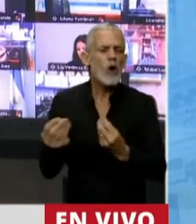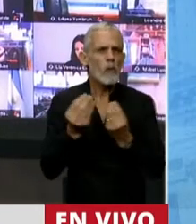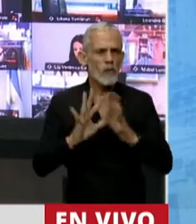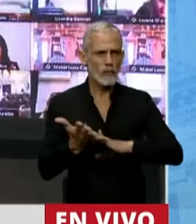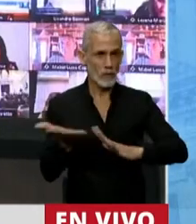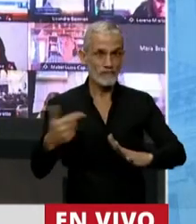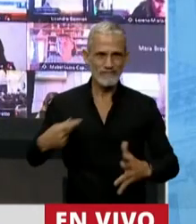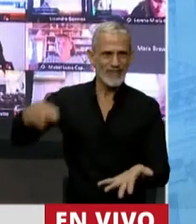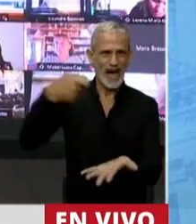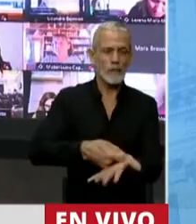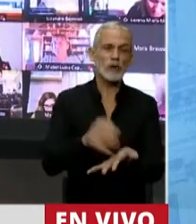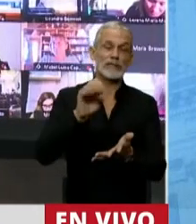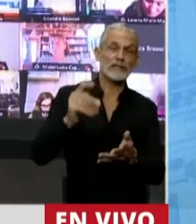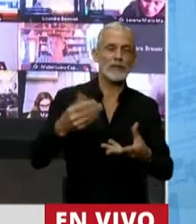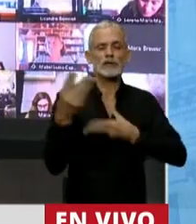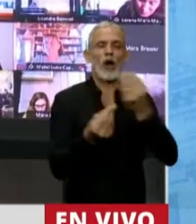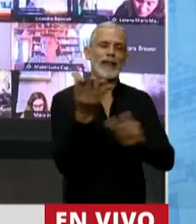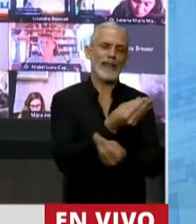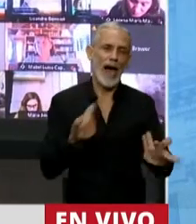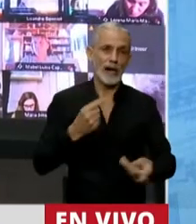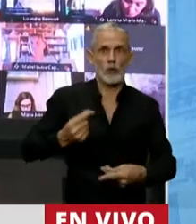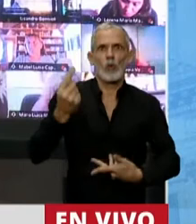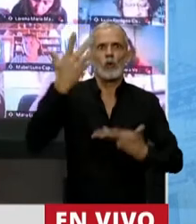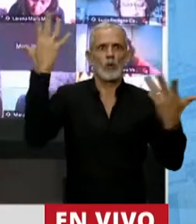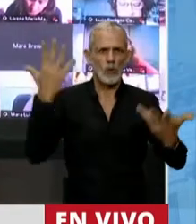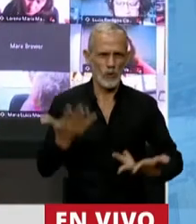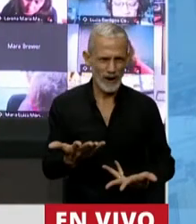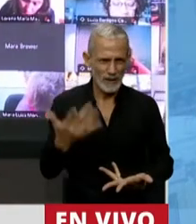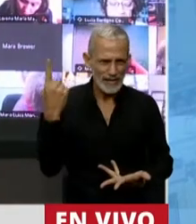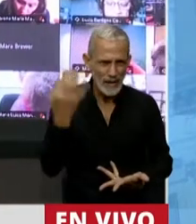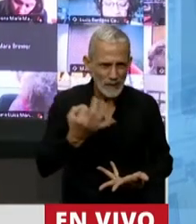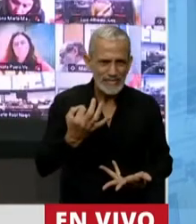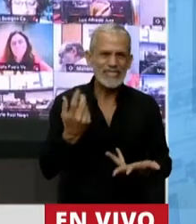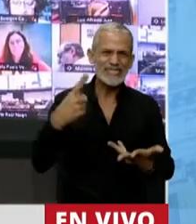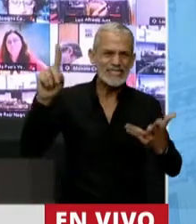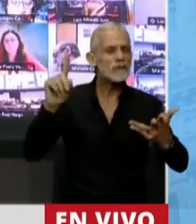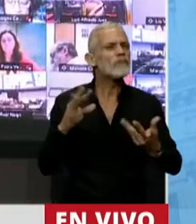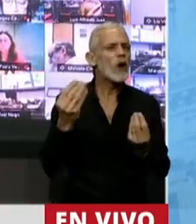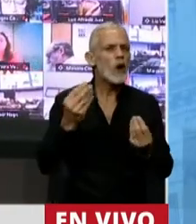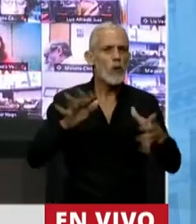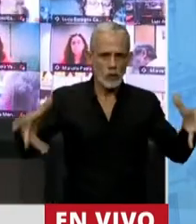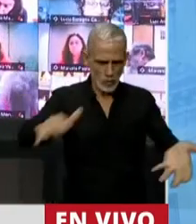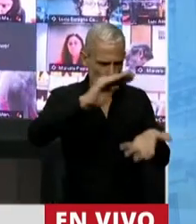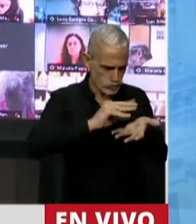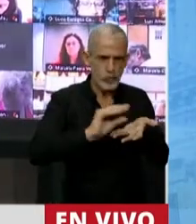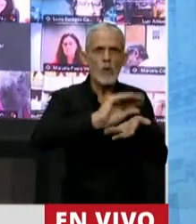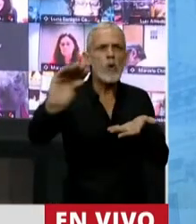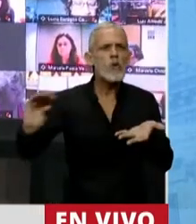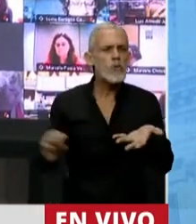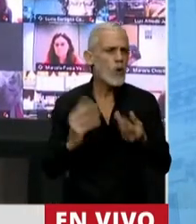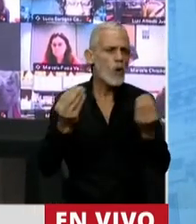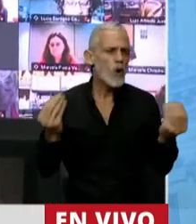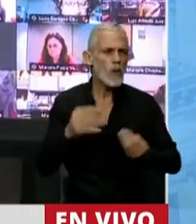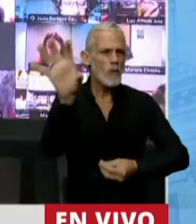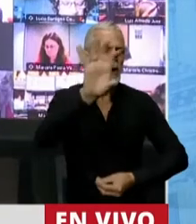Este aporte denominado solidario y extraordinario. ¿Cómo están distribuidos esos patrimonios a lo largo